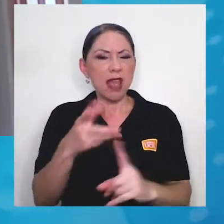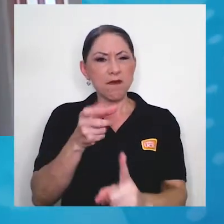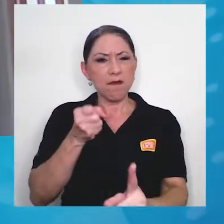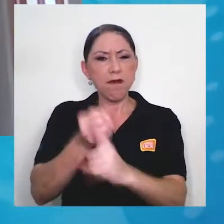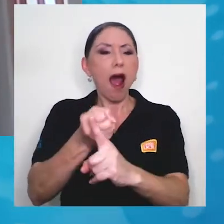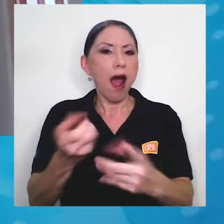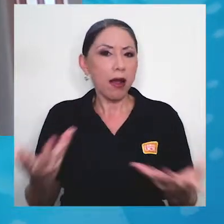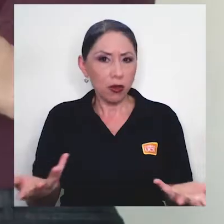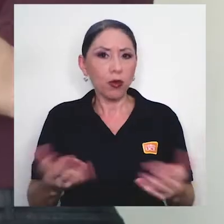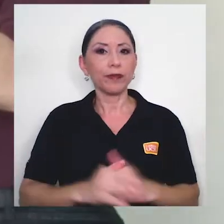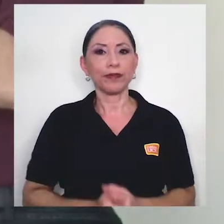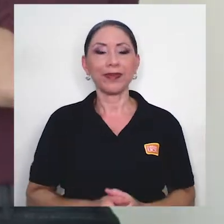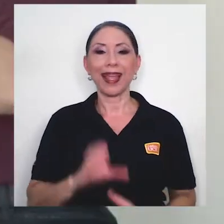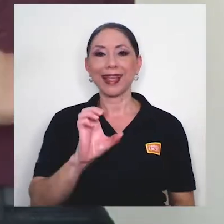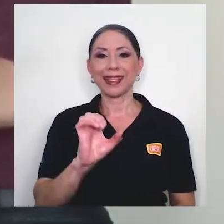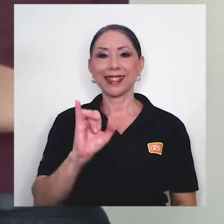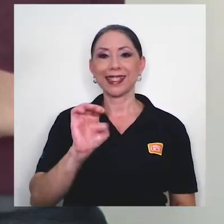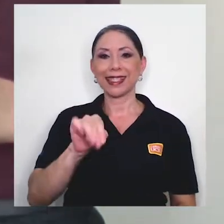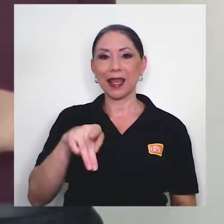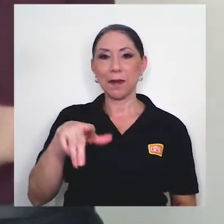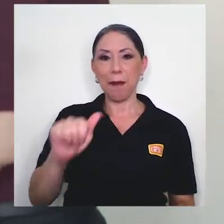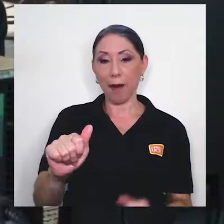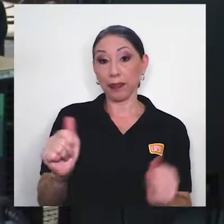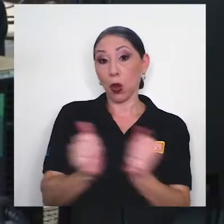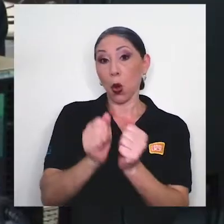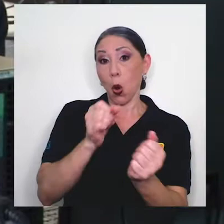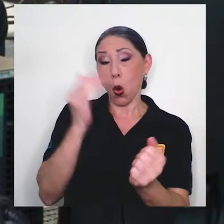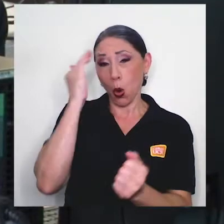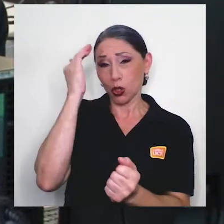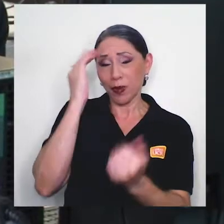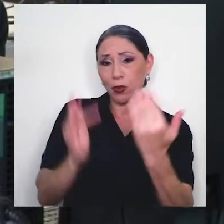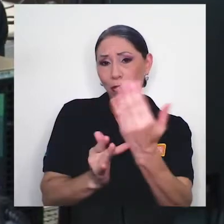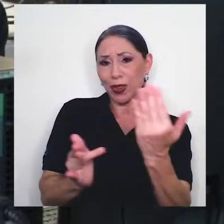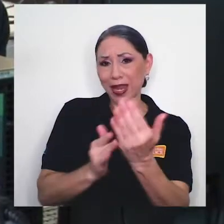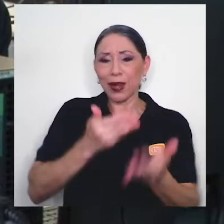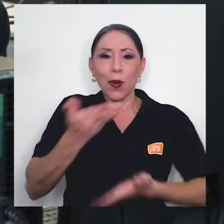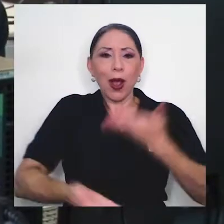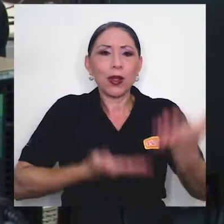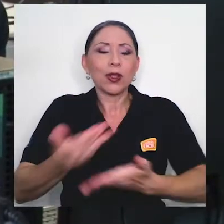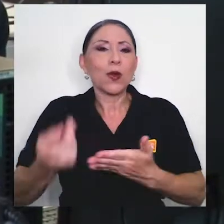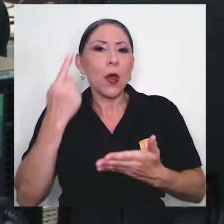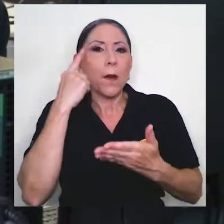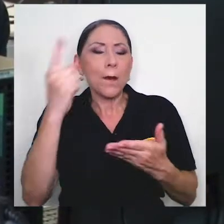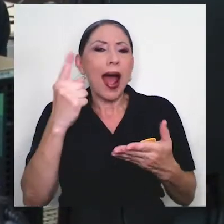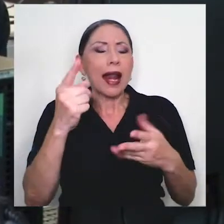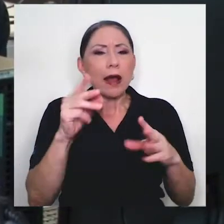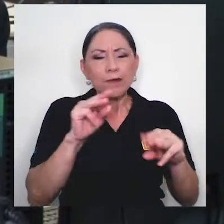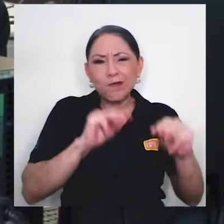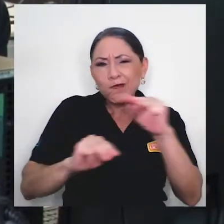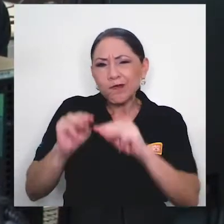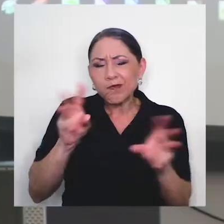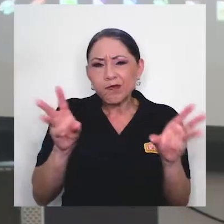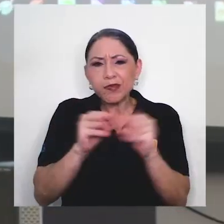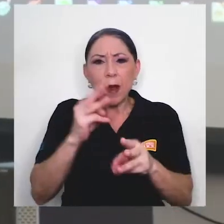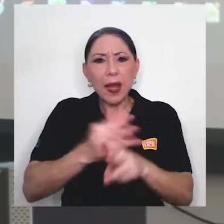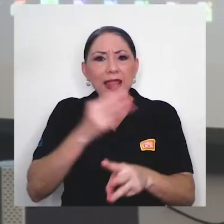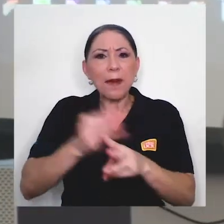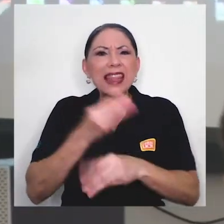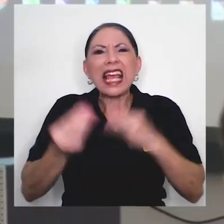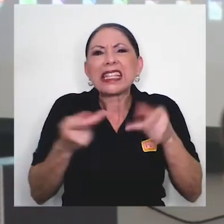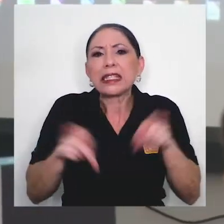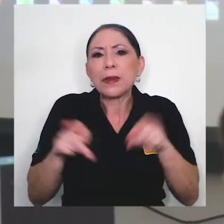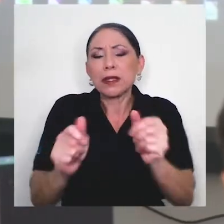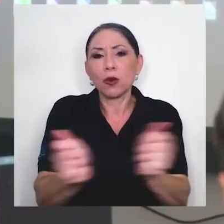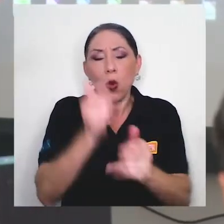impacto. El SIMPA, con su conocimiento técnico, ha contribuido en la modelación matemática de la dinámica de la